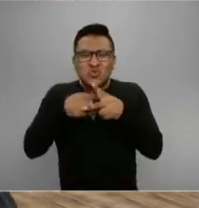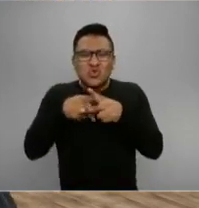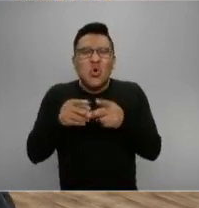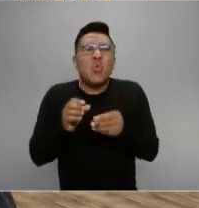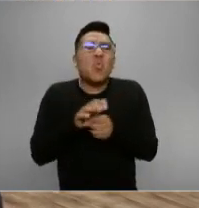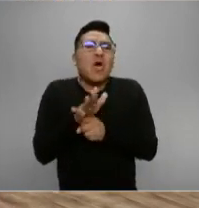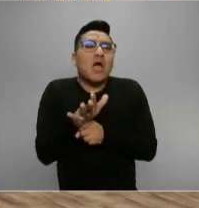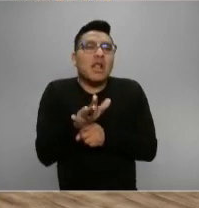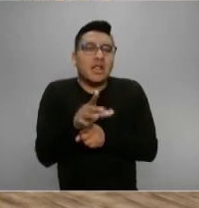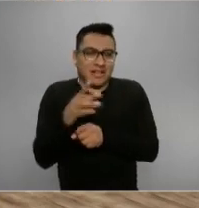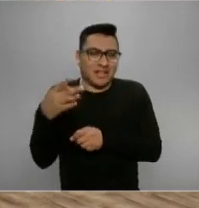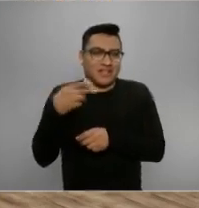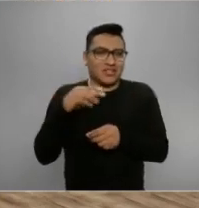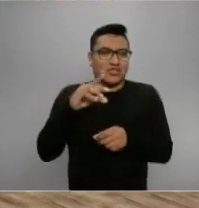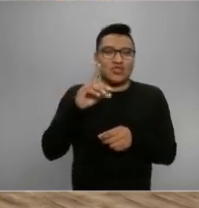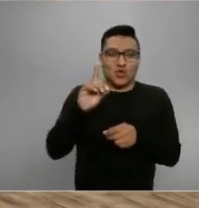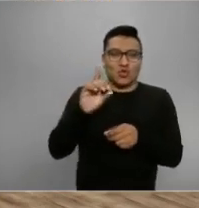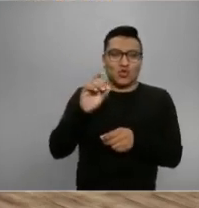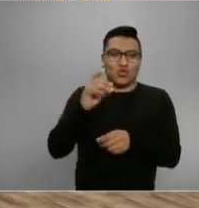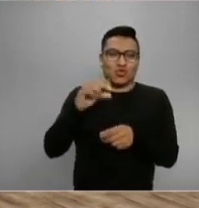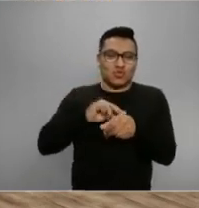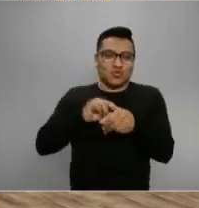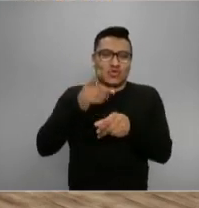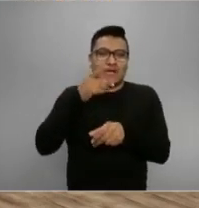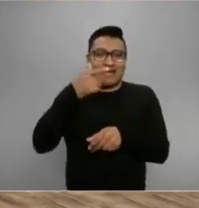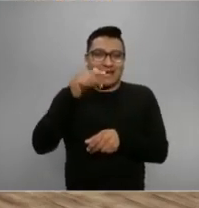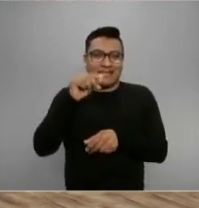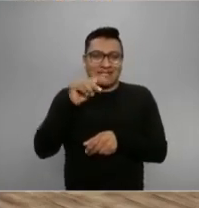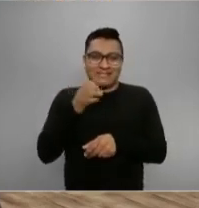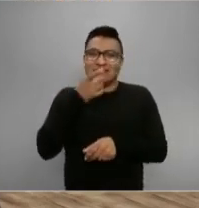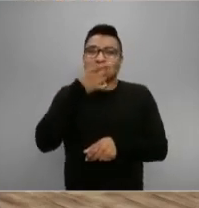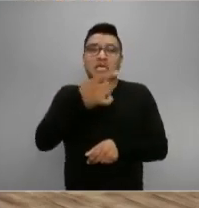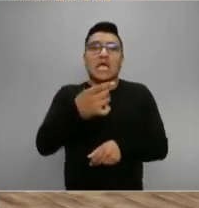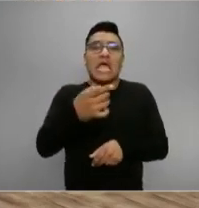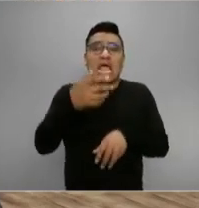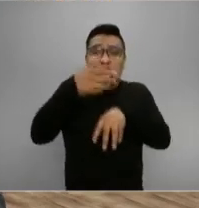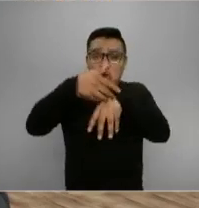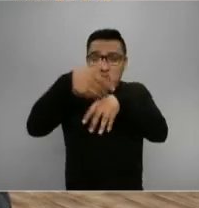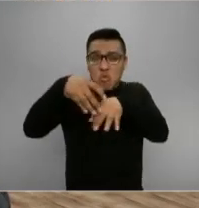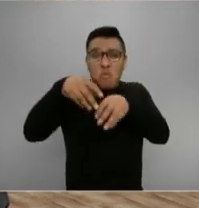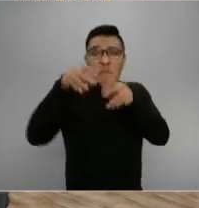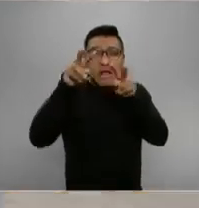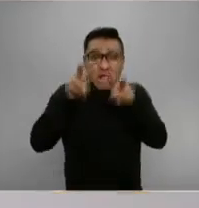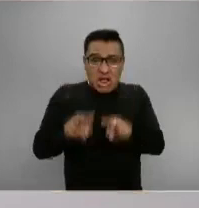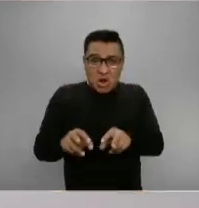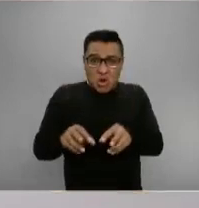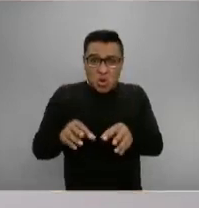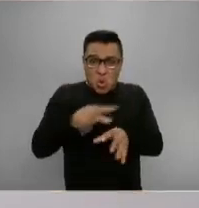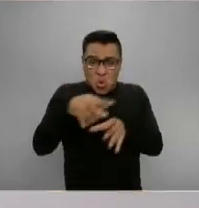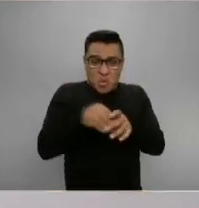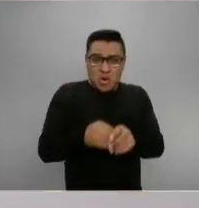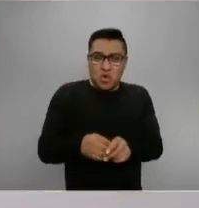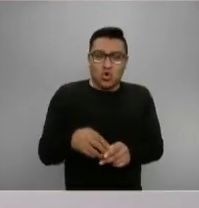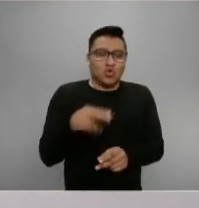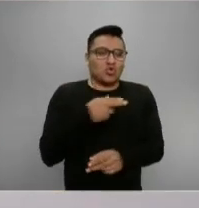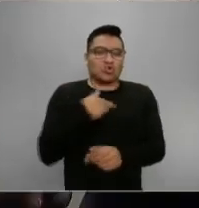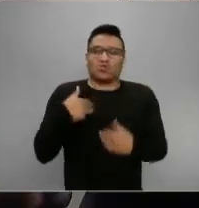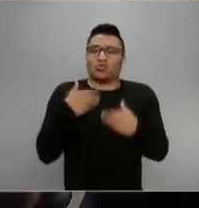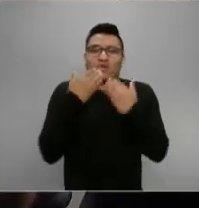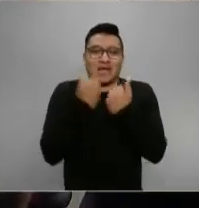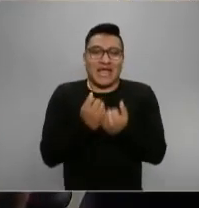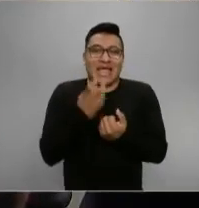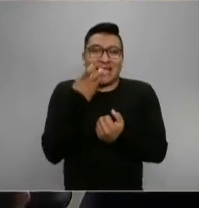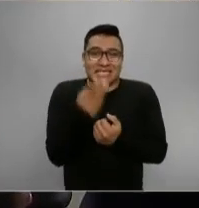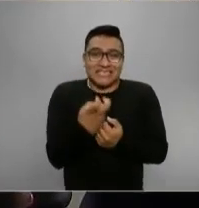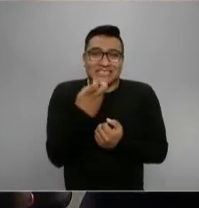es, en México todavía no tenemos eso, es decir, un número real. Ese es un problema técnico. En el